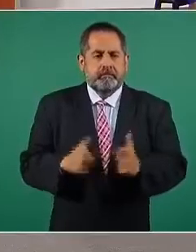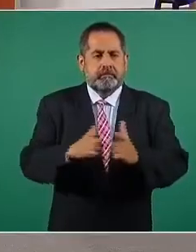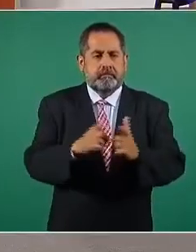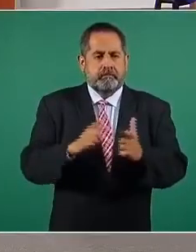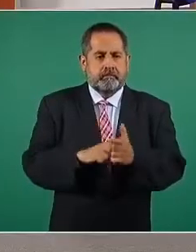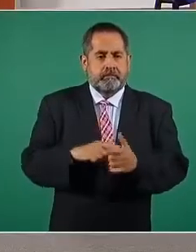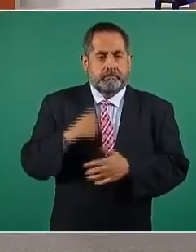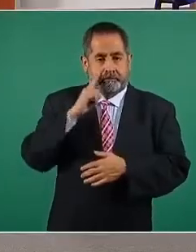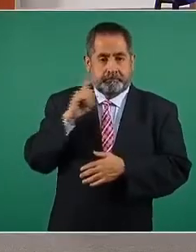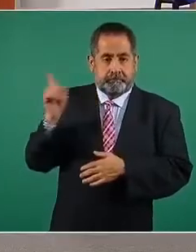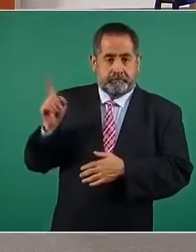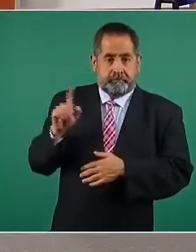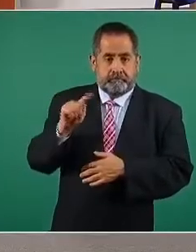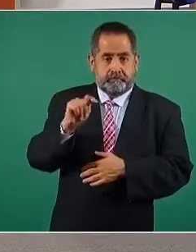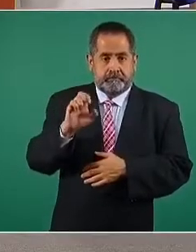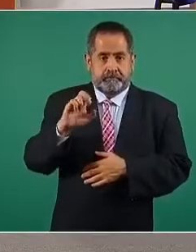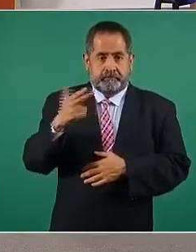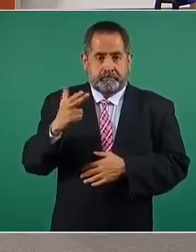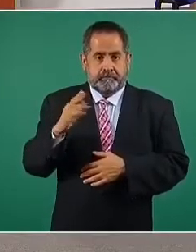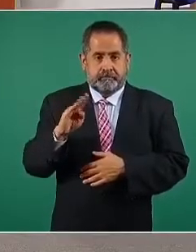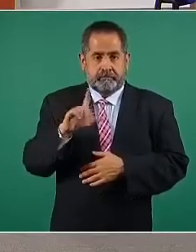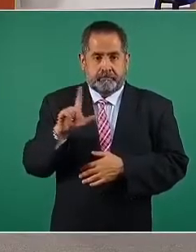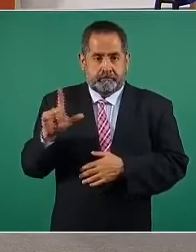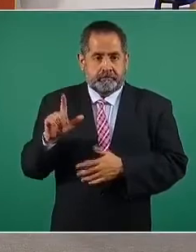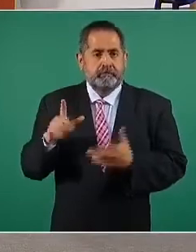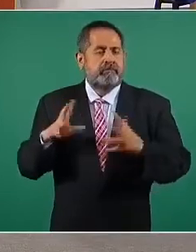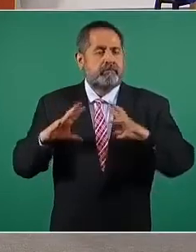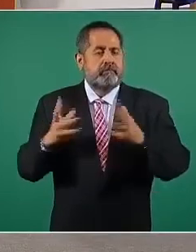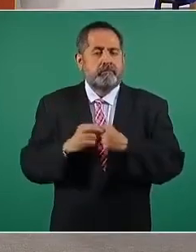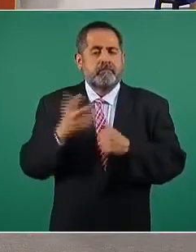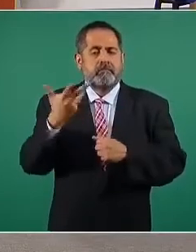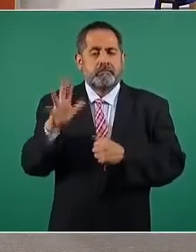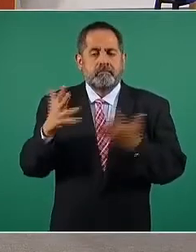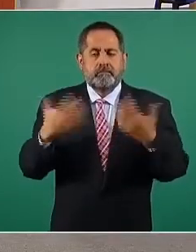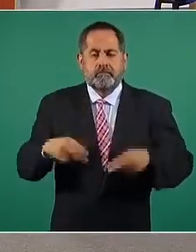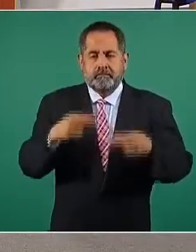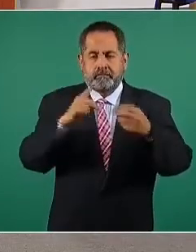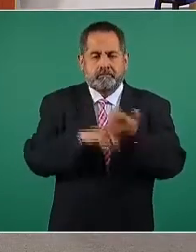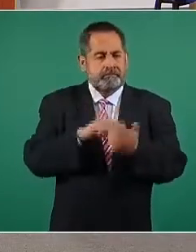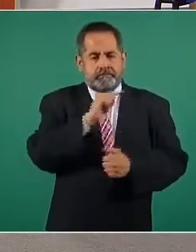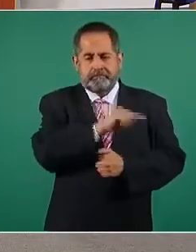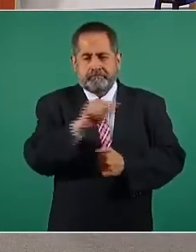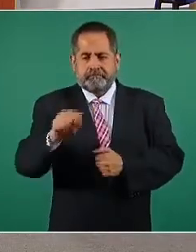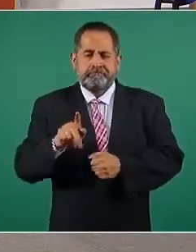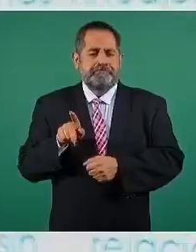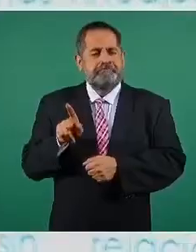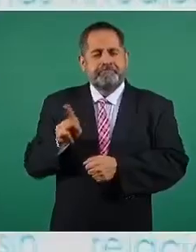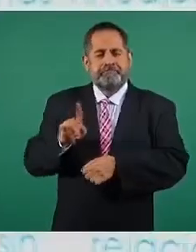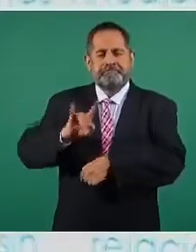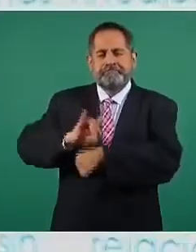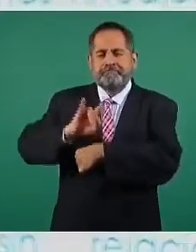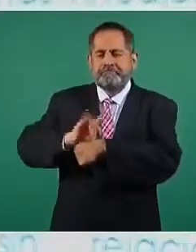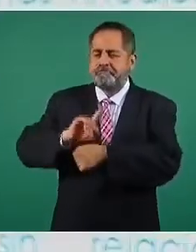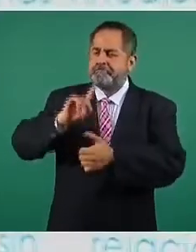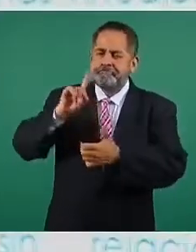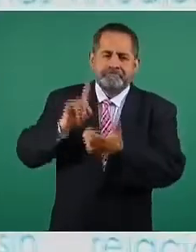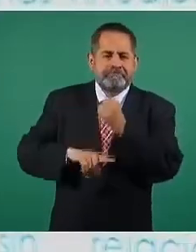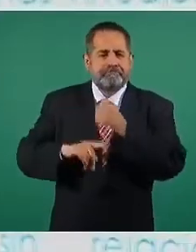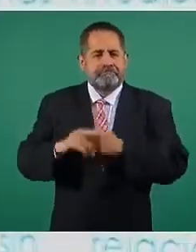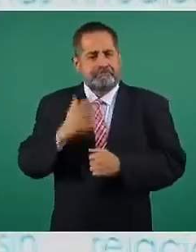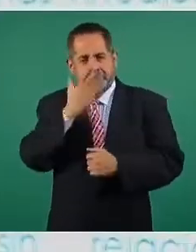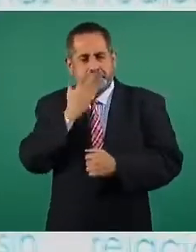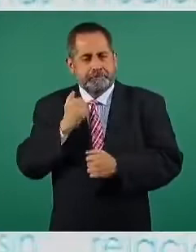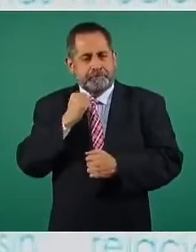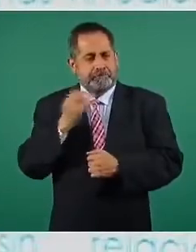Bull y el grupo Valam Seguridad Privada transaccionan con un grupo de diez empresas con características de fachada en razón de los domicilios